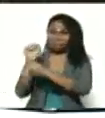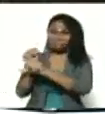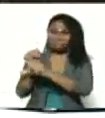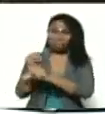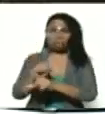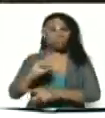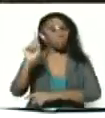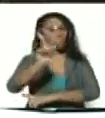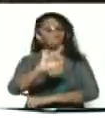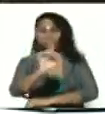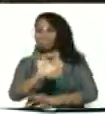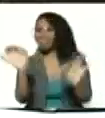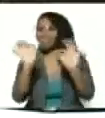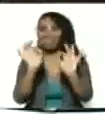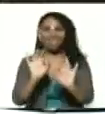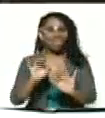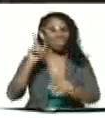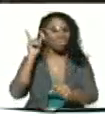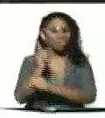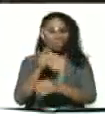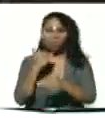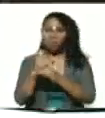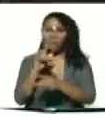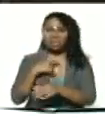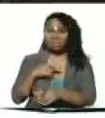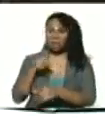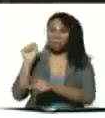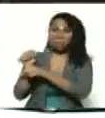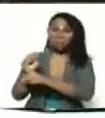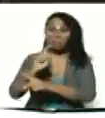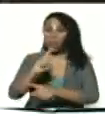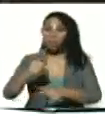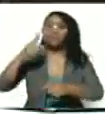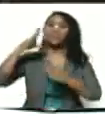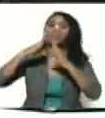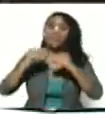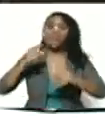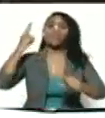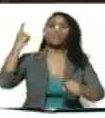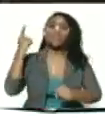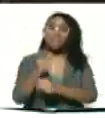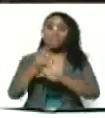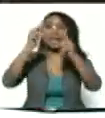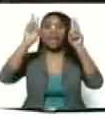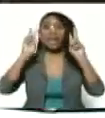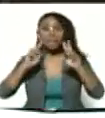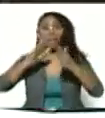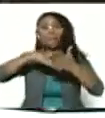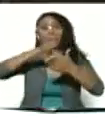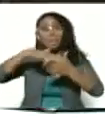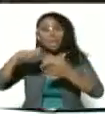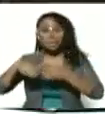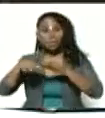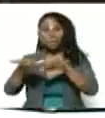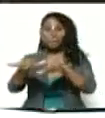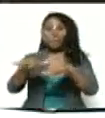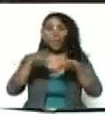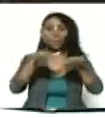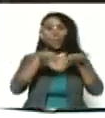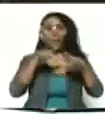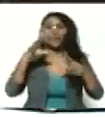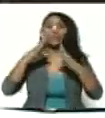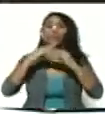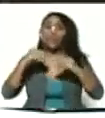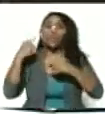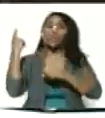no, no nada debe estar abandonada todo debe estar limpiecito arregladito pintadito todo debe